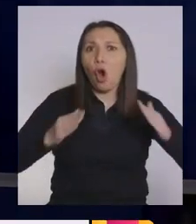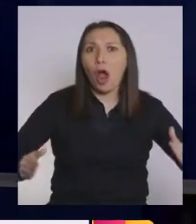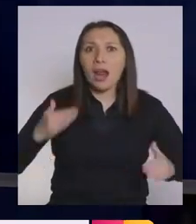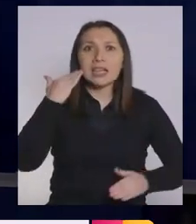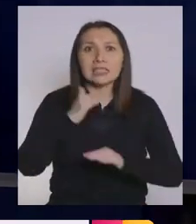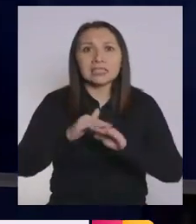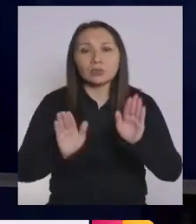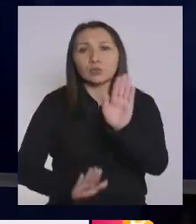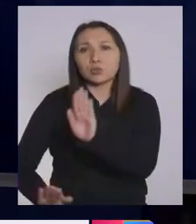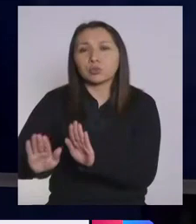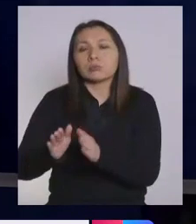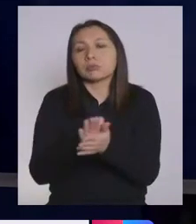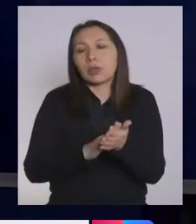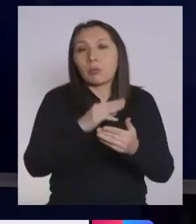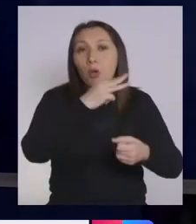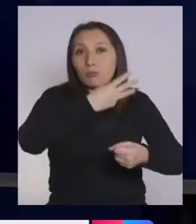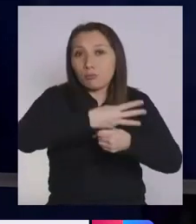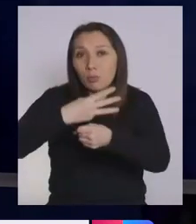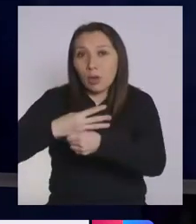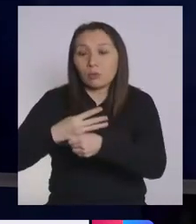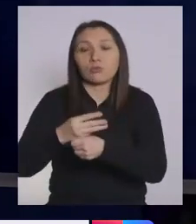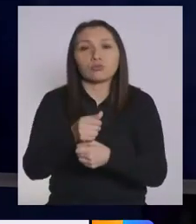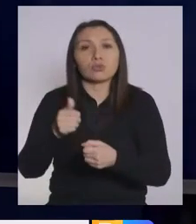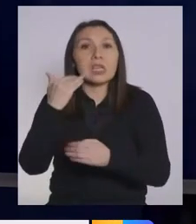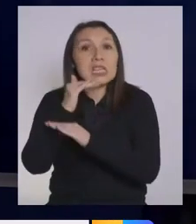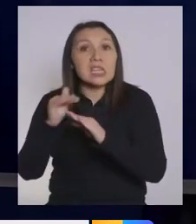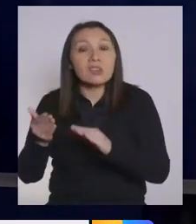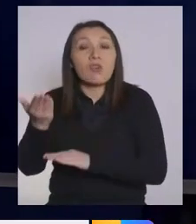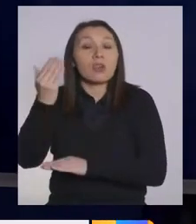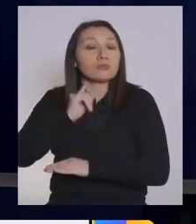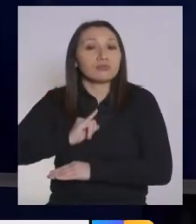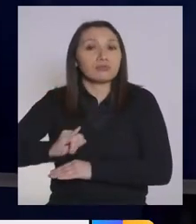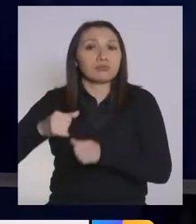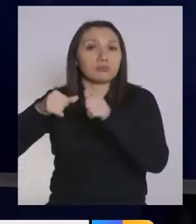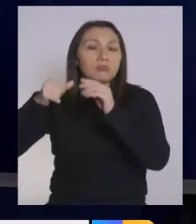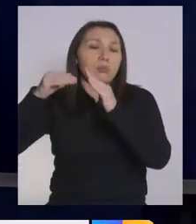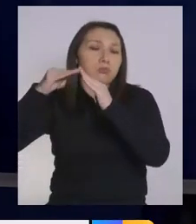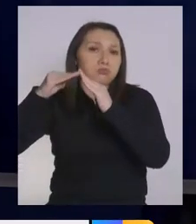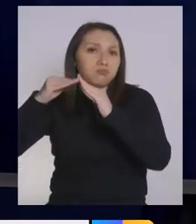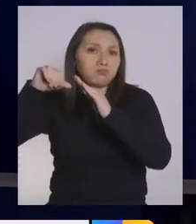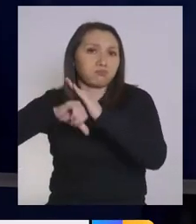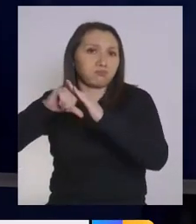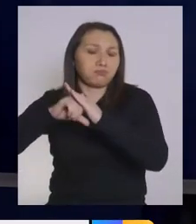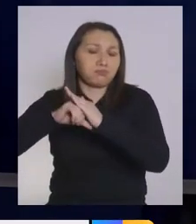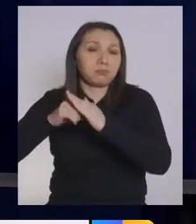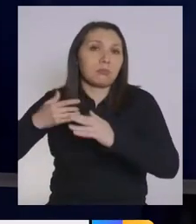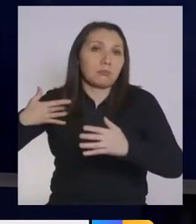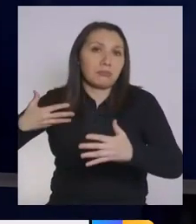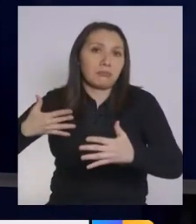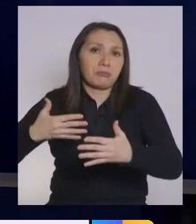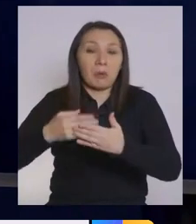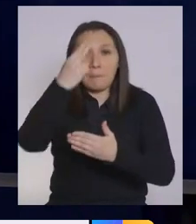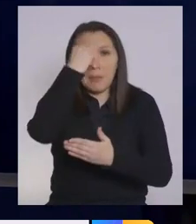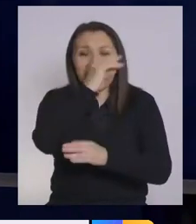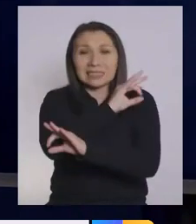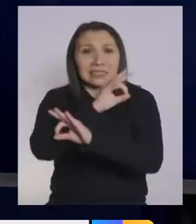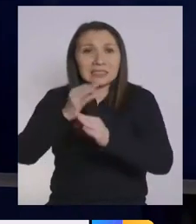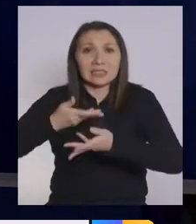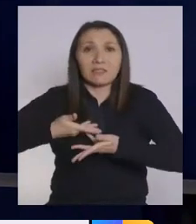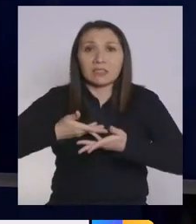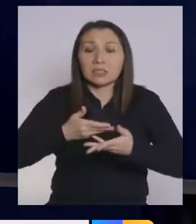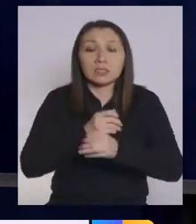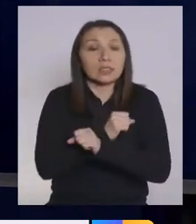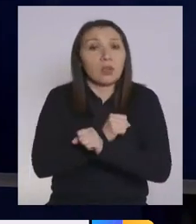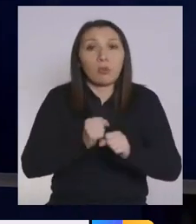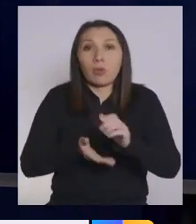residencias de adultos mayores y también las de niños han estado en cuarentena desde marzo. Por lo tanto, no han podido recibir familiares, no han podido